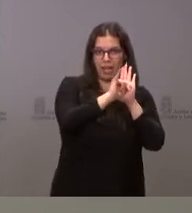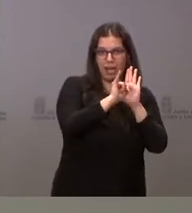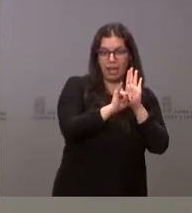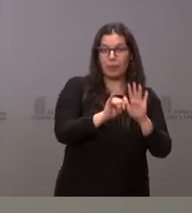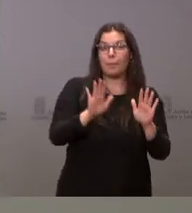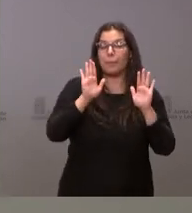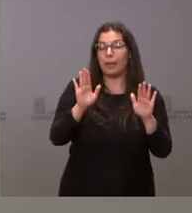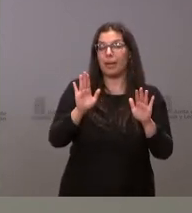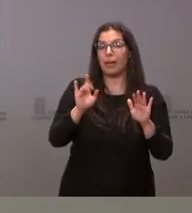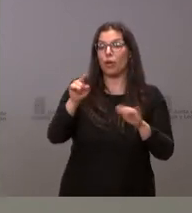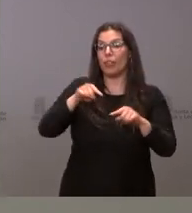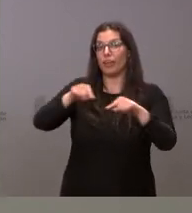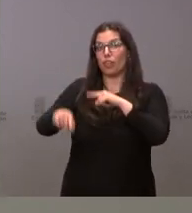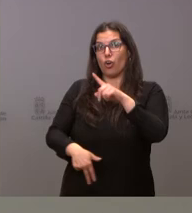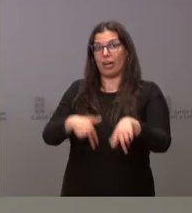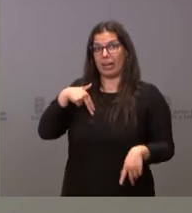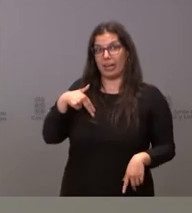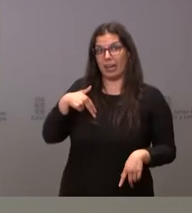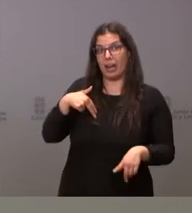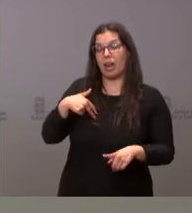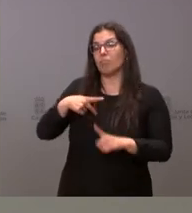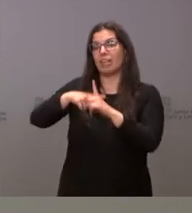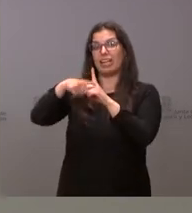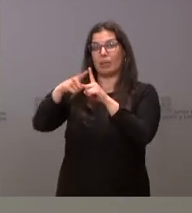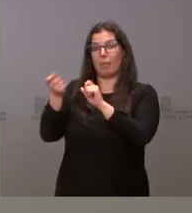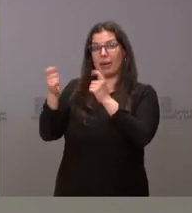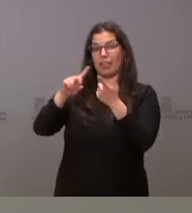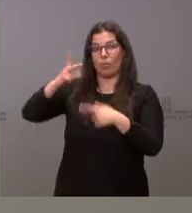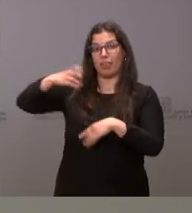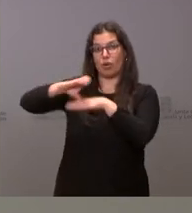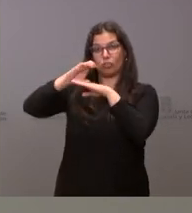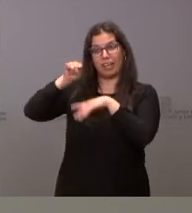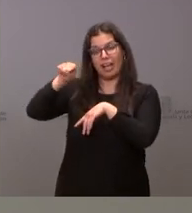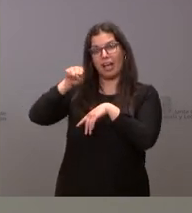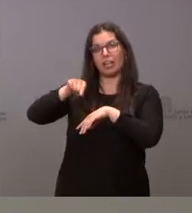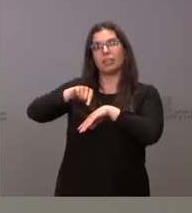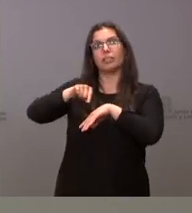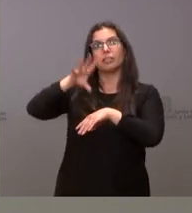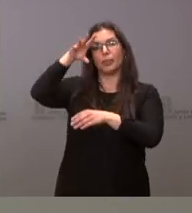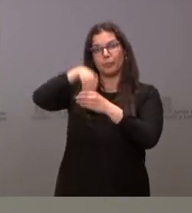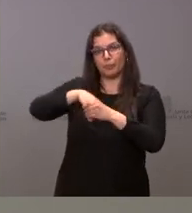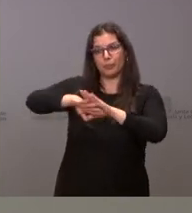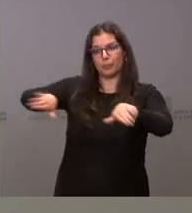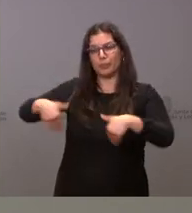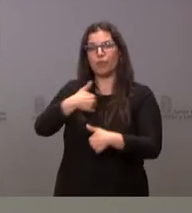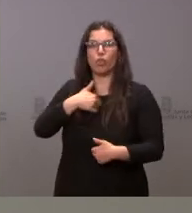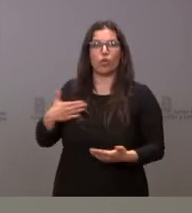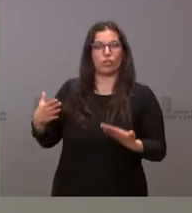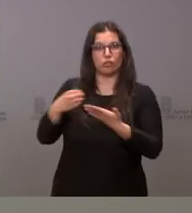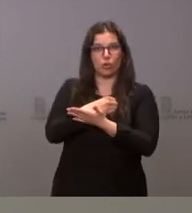Pero sí que estará una dirección general con un rango perecido a una viceconsejería, donde se aglutinarán todas las funciones,